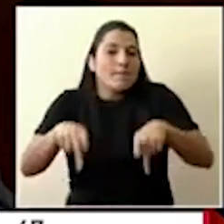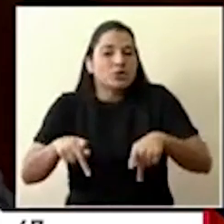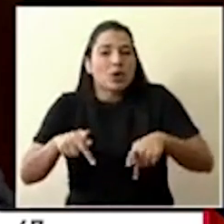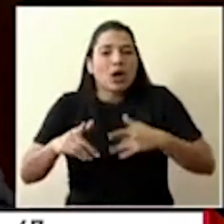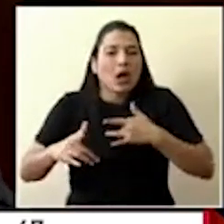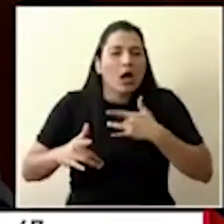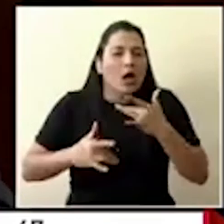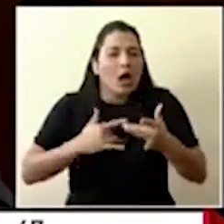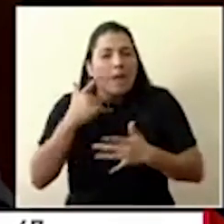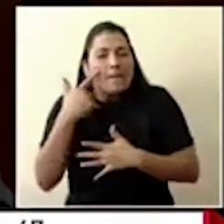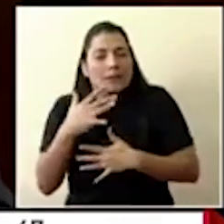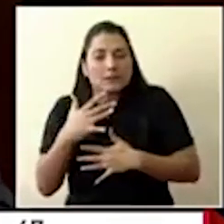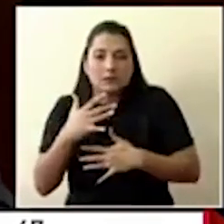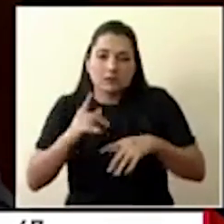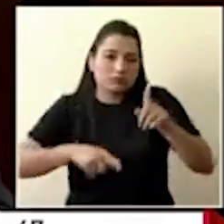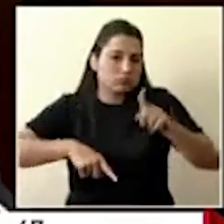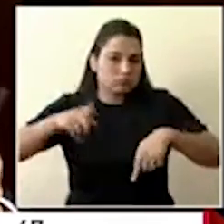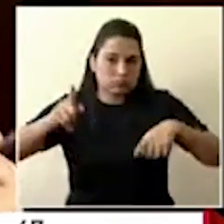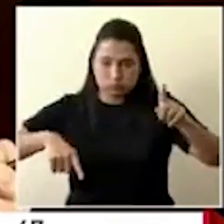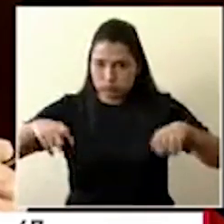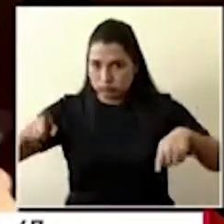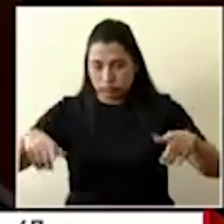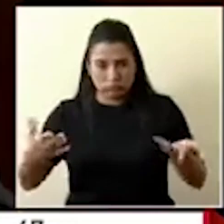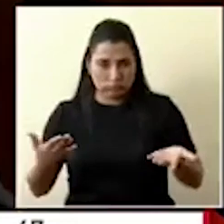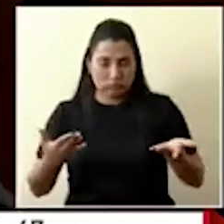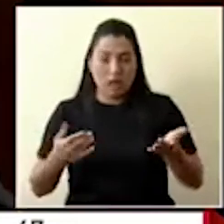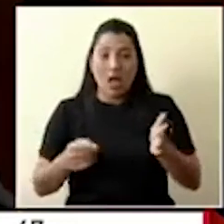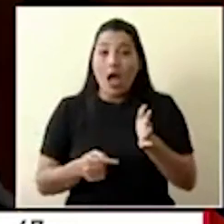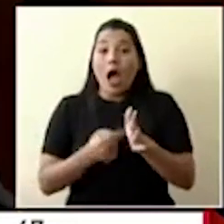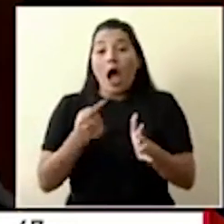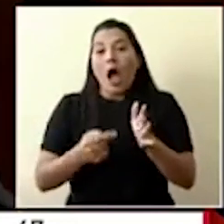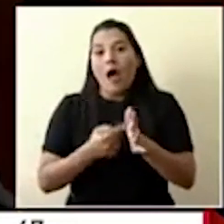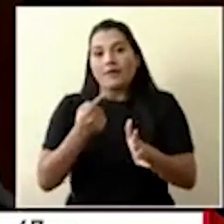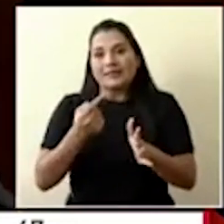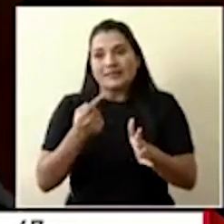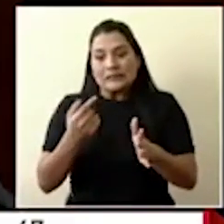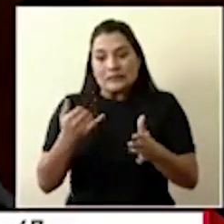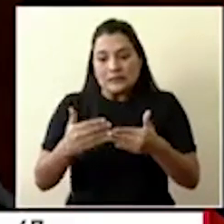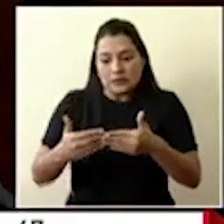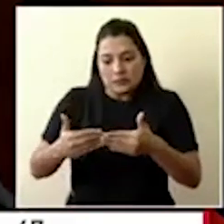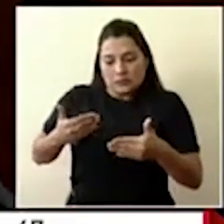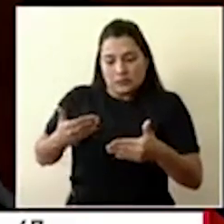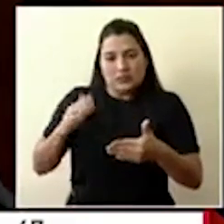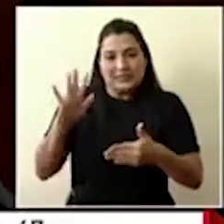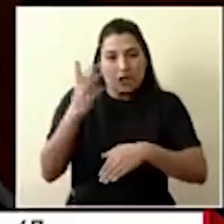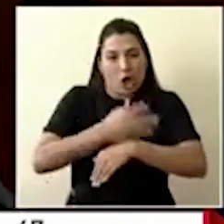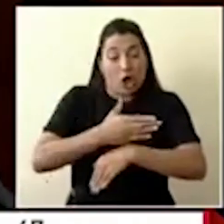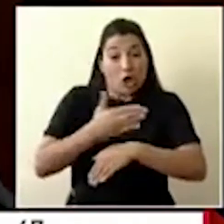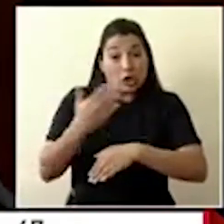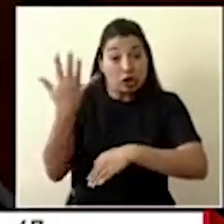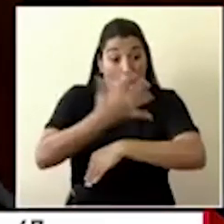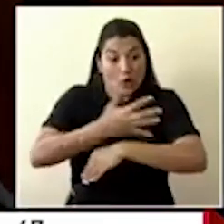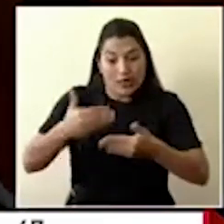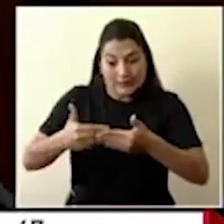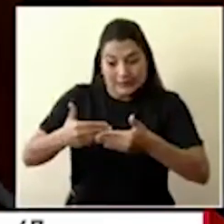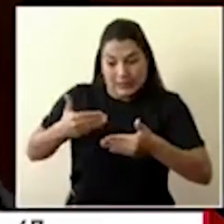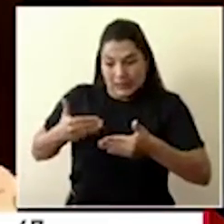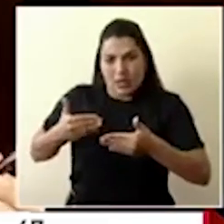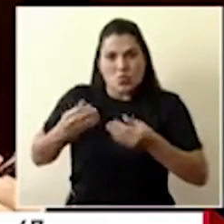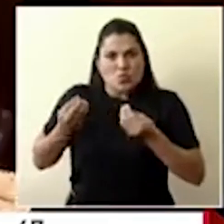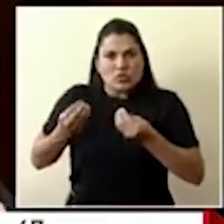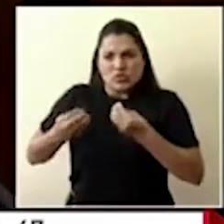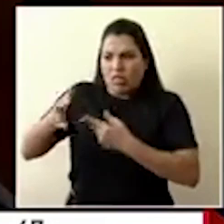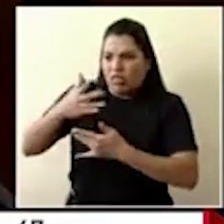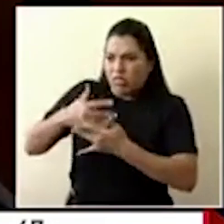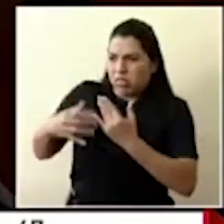por la cantidad de personas que estuvieron incubando y que hubo una exposición importante en los días previos, en los cinco días previos, pues van a haber más demanda de muestras. Otros días